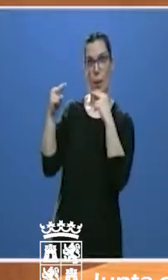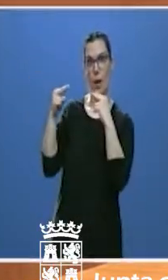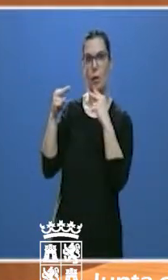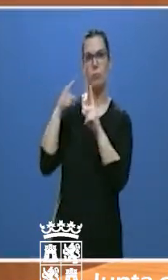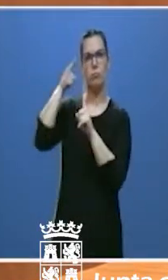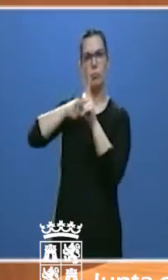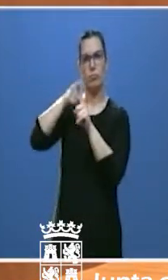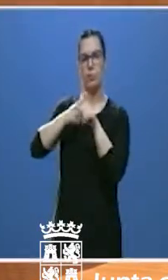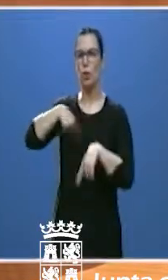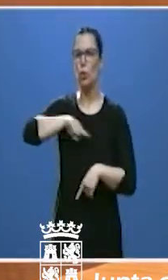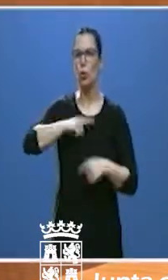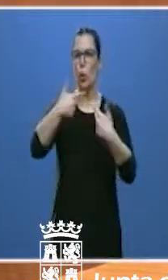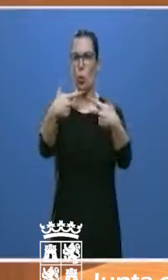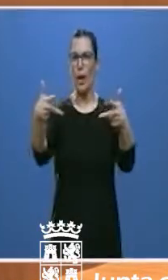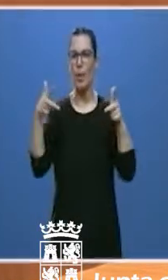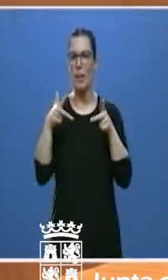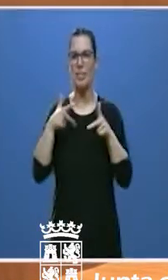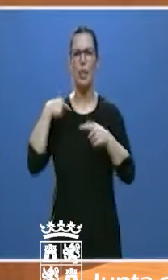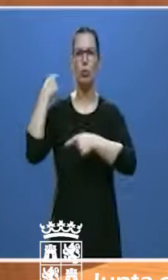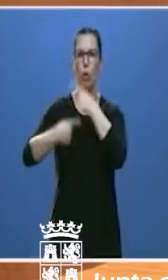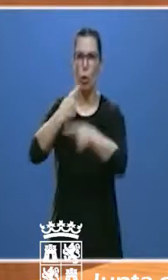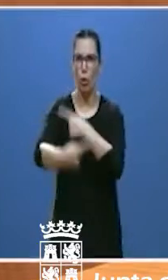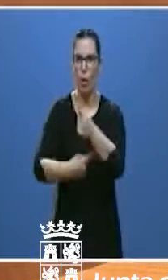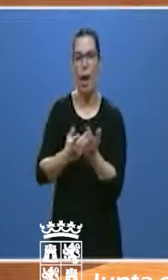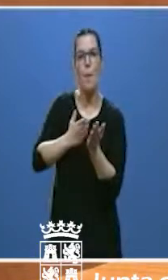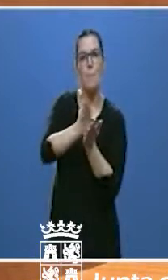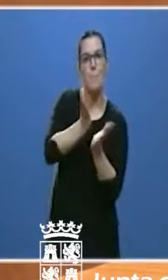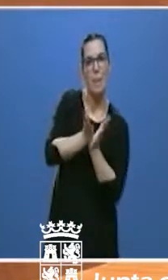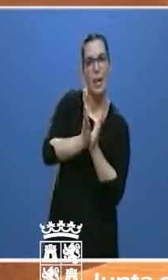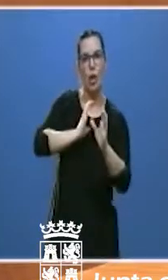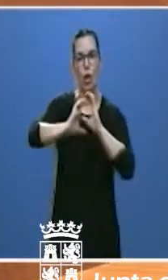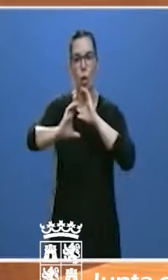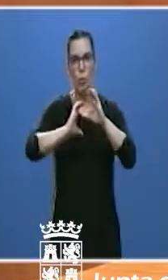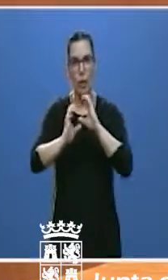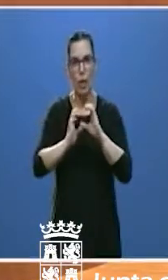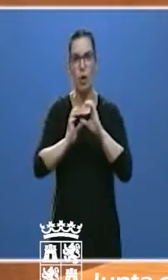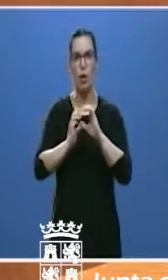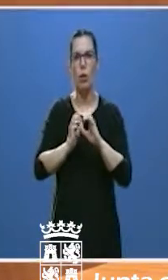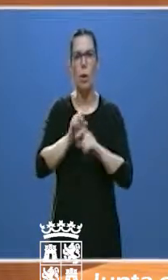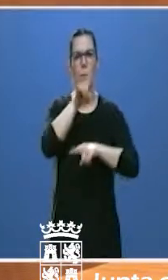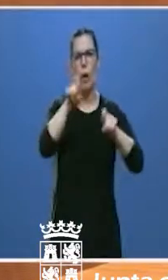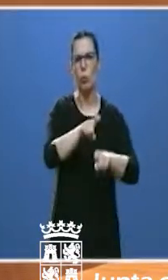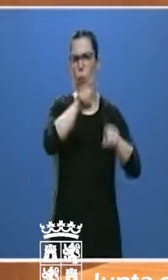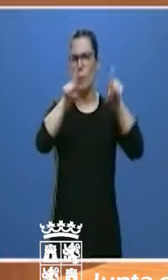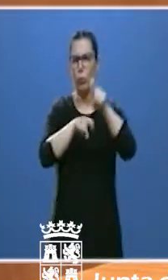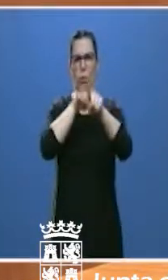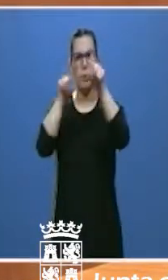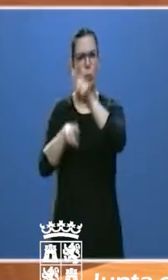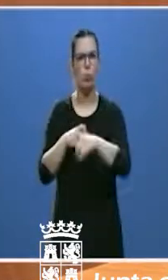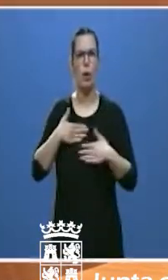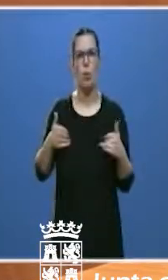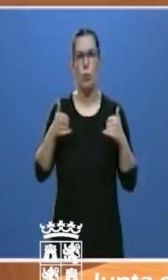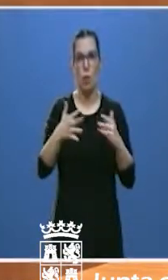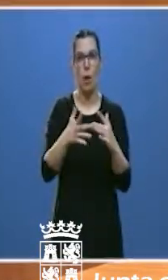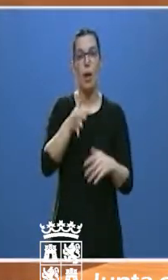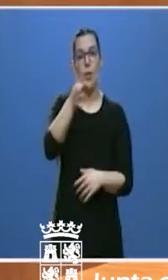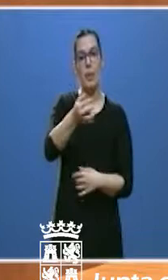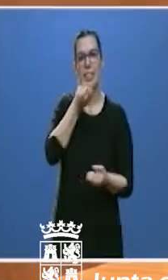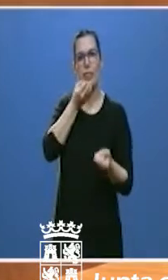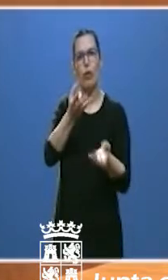de prensa diarias, donde los medios preguntan y repreguntan sin límites y aportando información